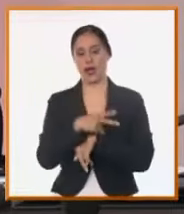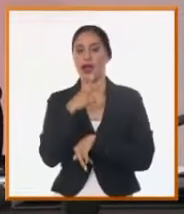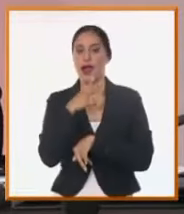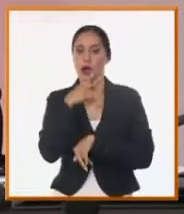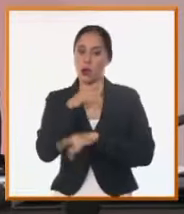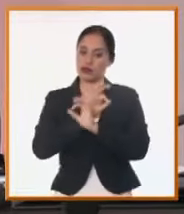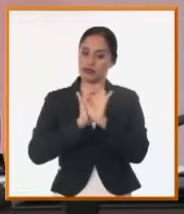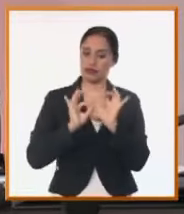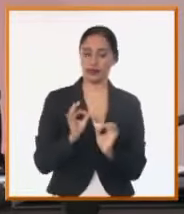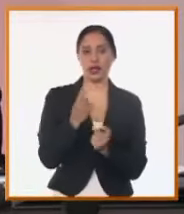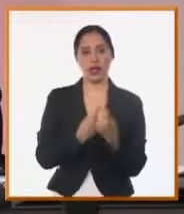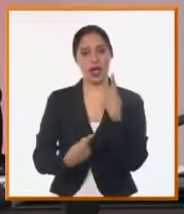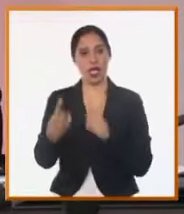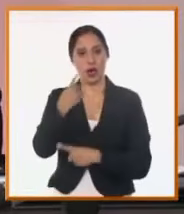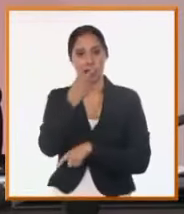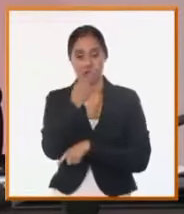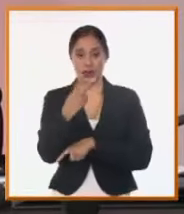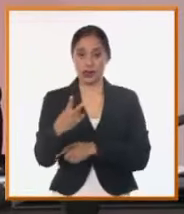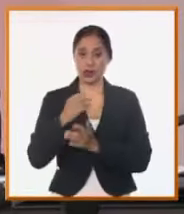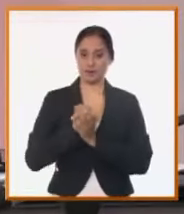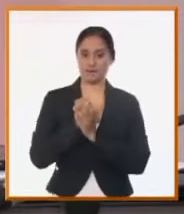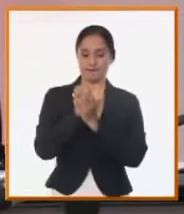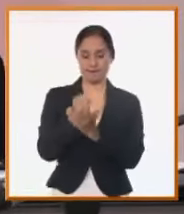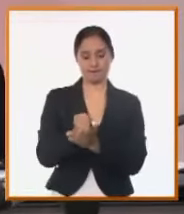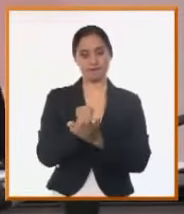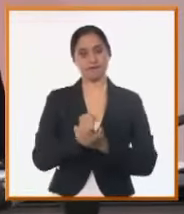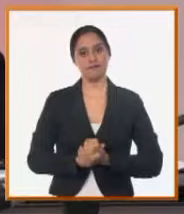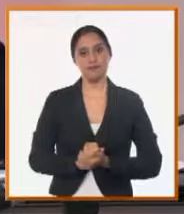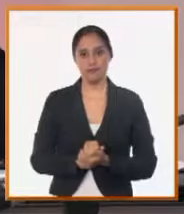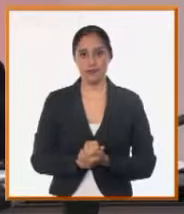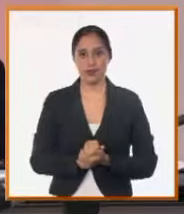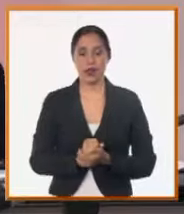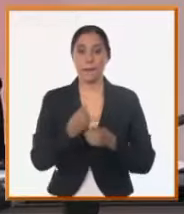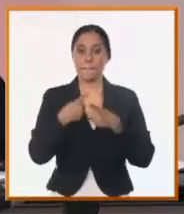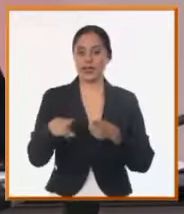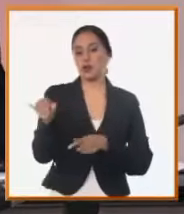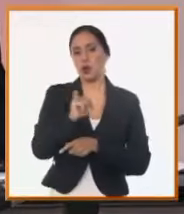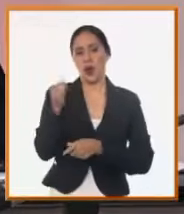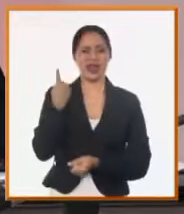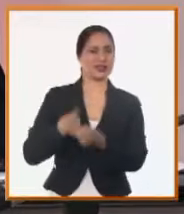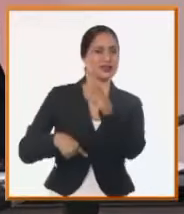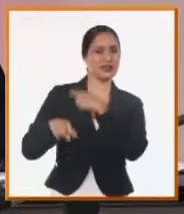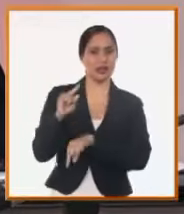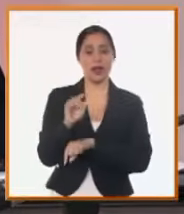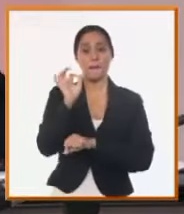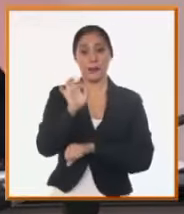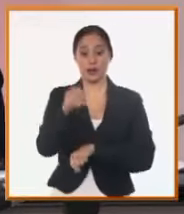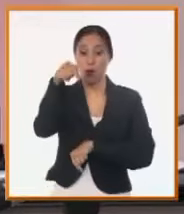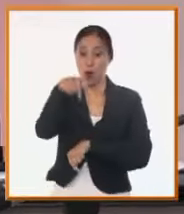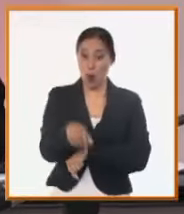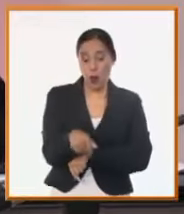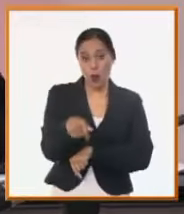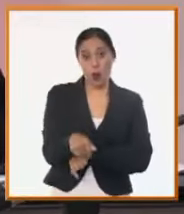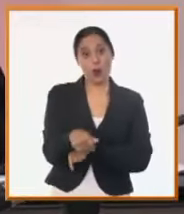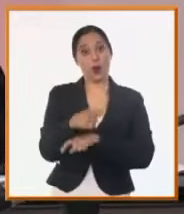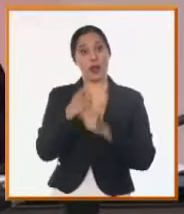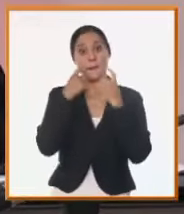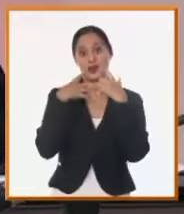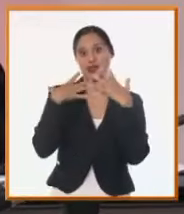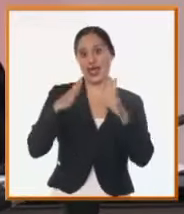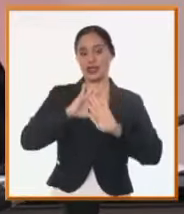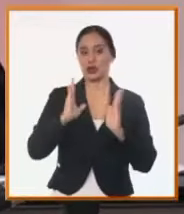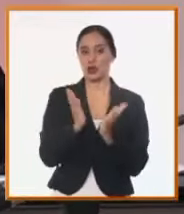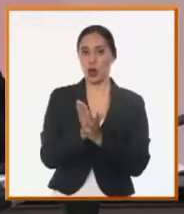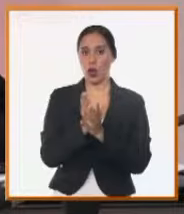claves en el desarrollo de ese territorio. Pero, por supuesto, como ayer y como es más cercano a nuestro pueblo,